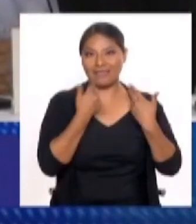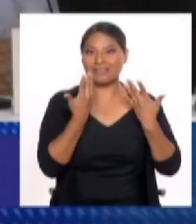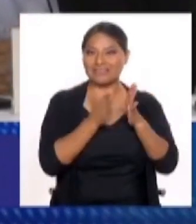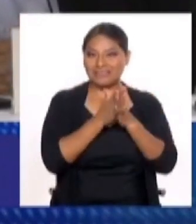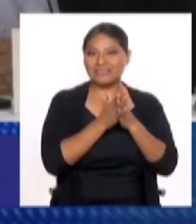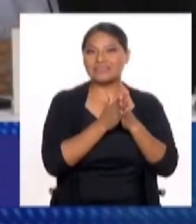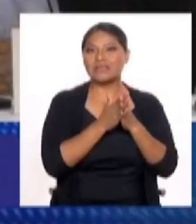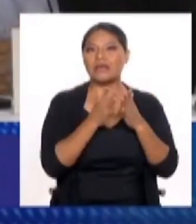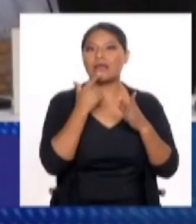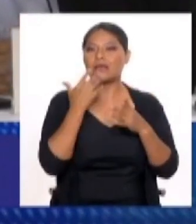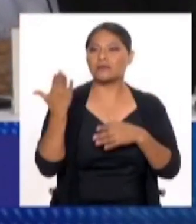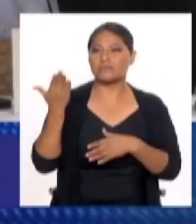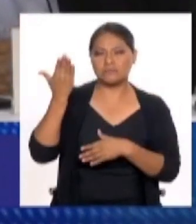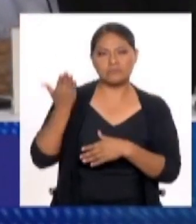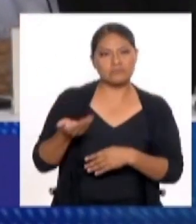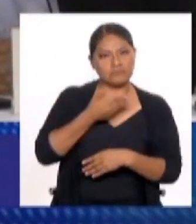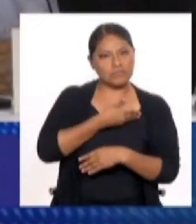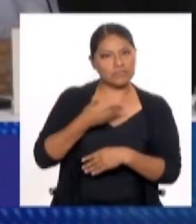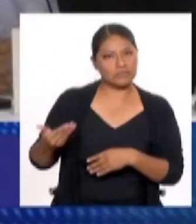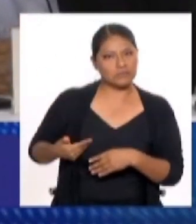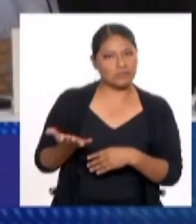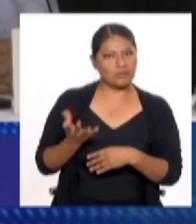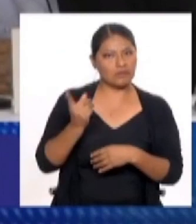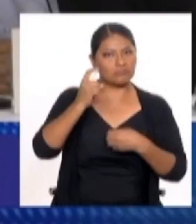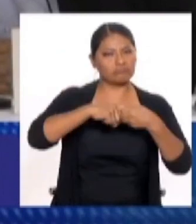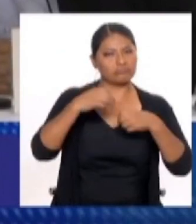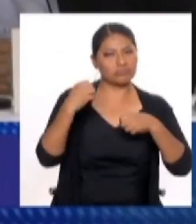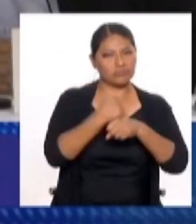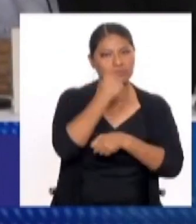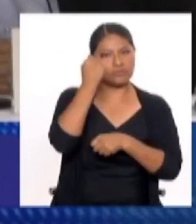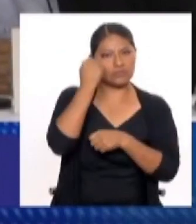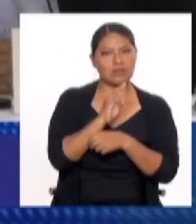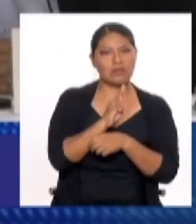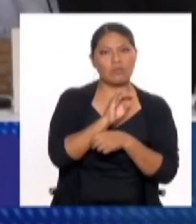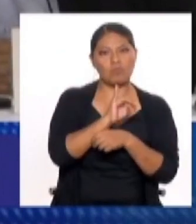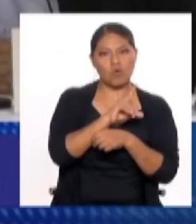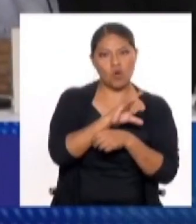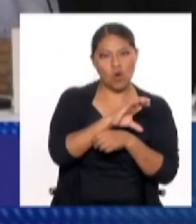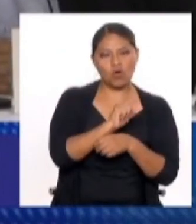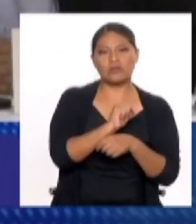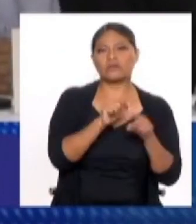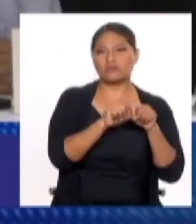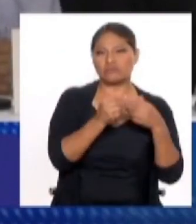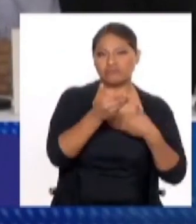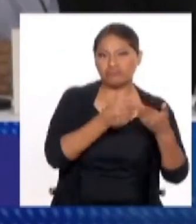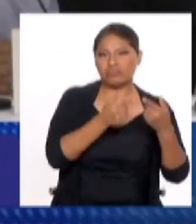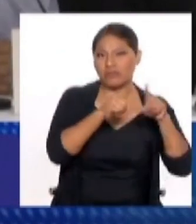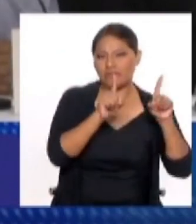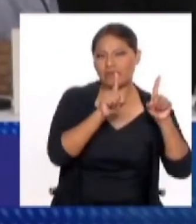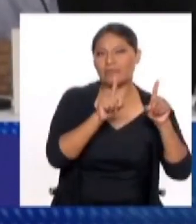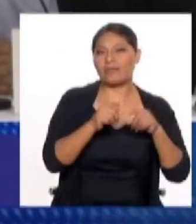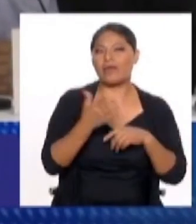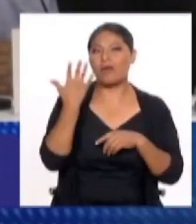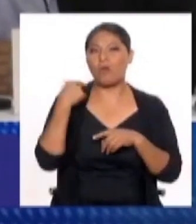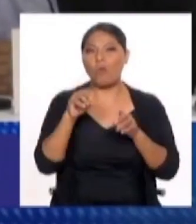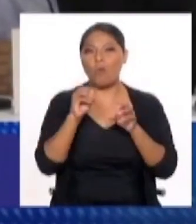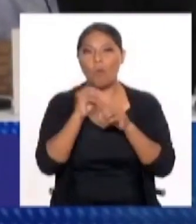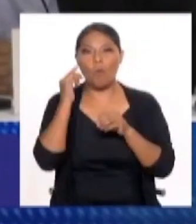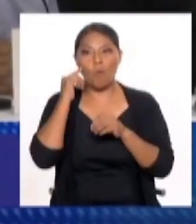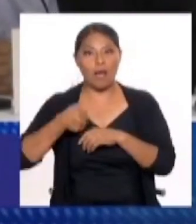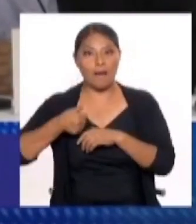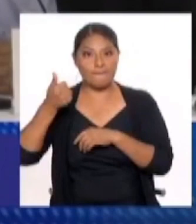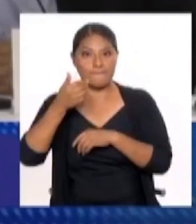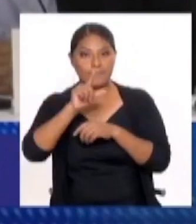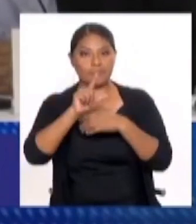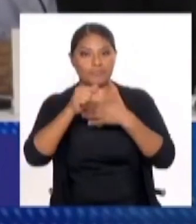cuando la izquierda gana la elección en Colombia, por ejemplo, en algún minuto, o el propio presidente